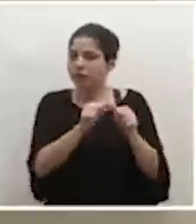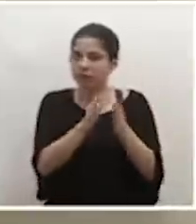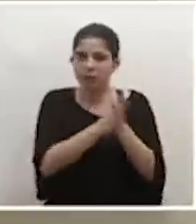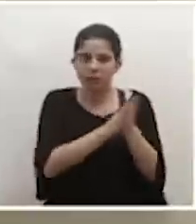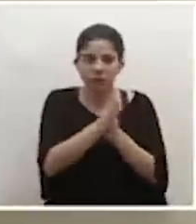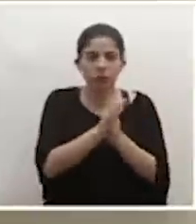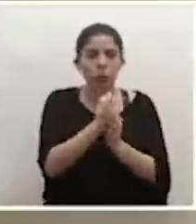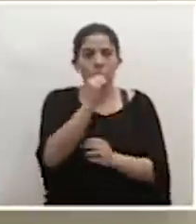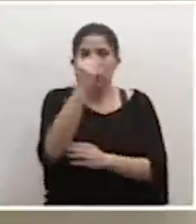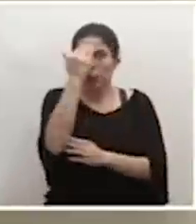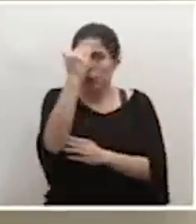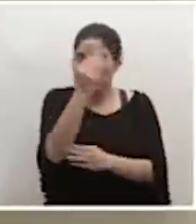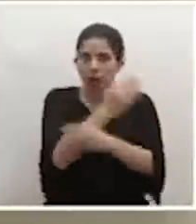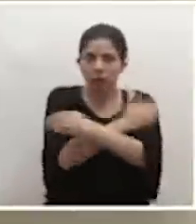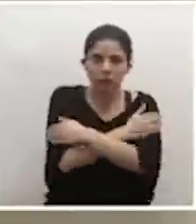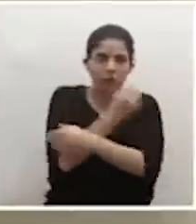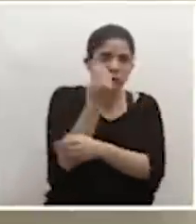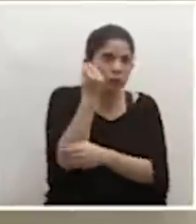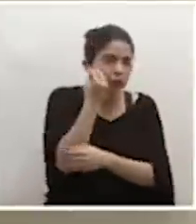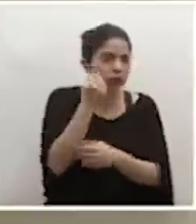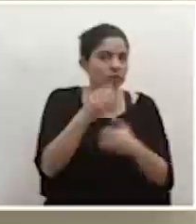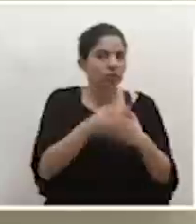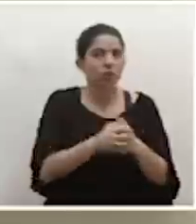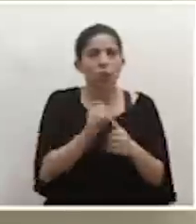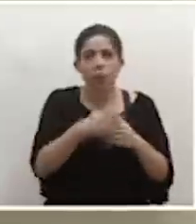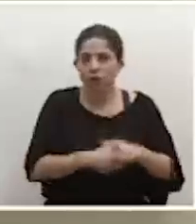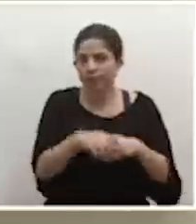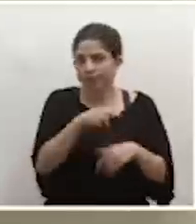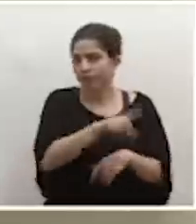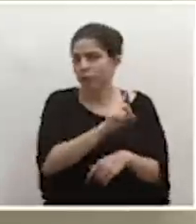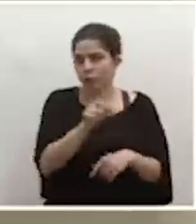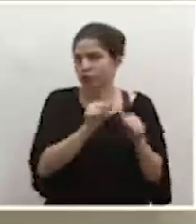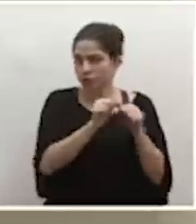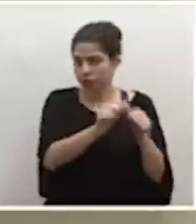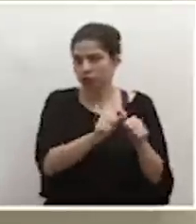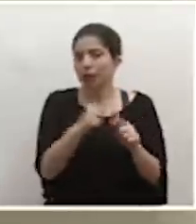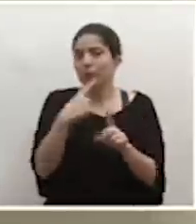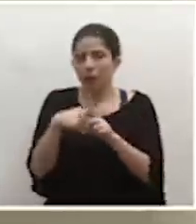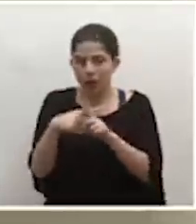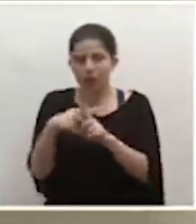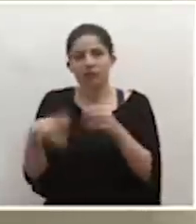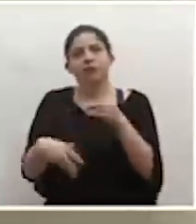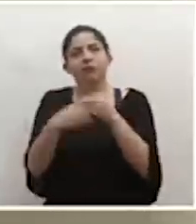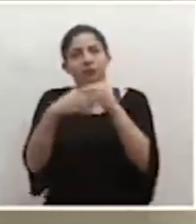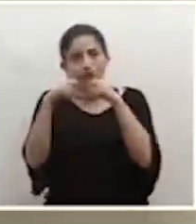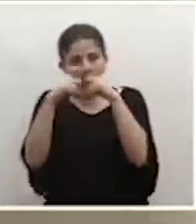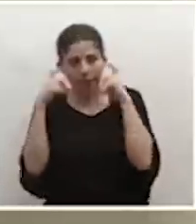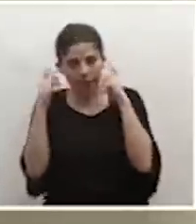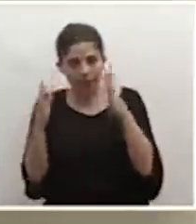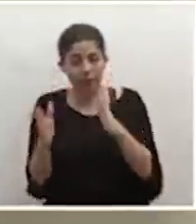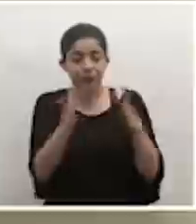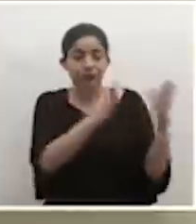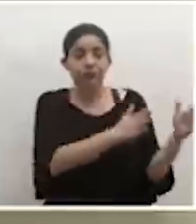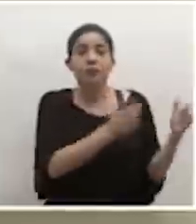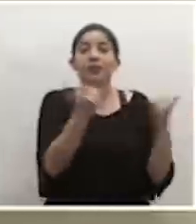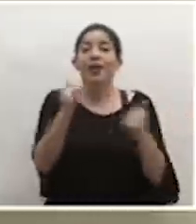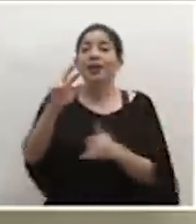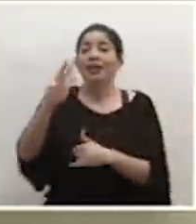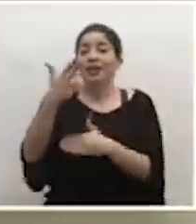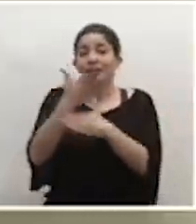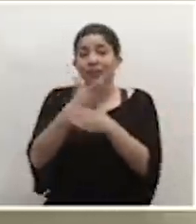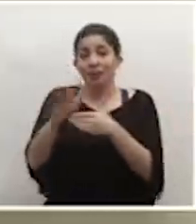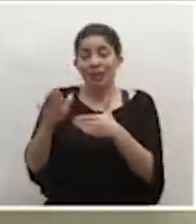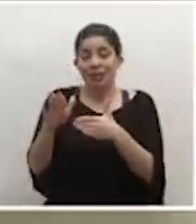o el no saludarnos de abrazo, de beso o de mano. Y con respecto a la tercera fase que dejamos